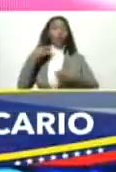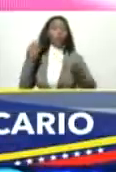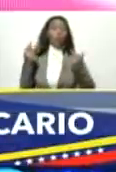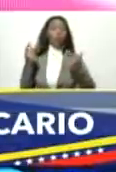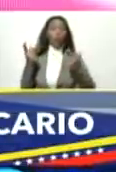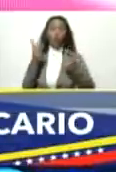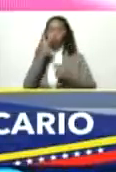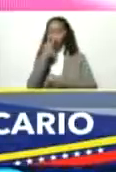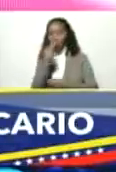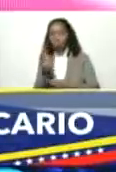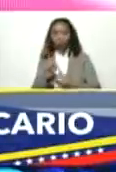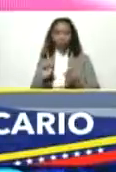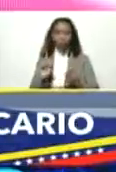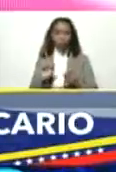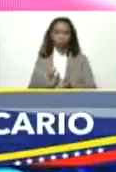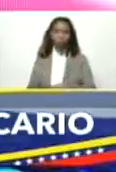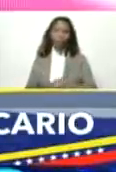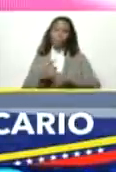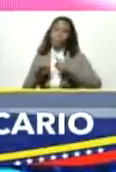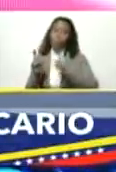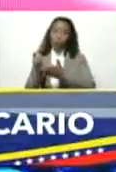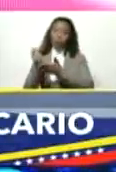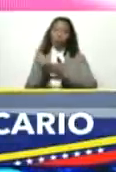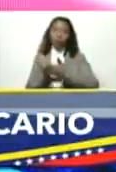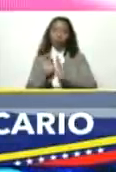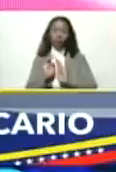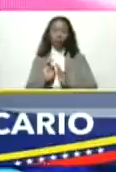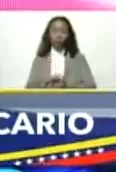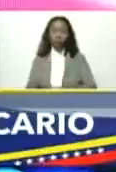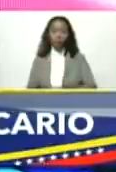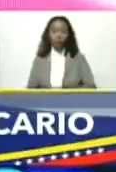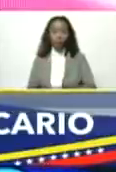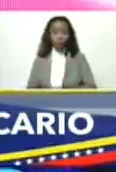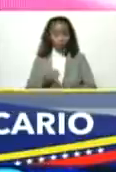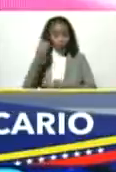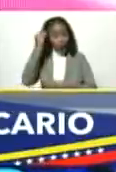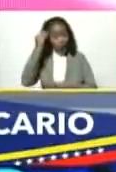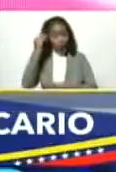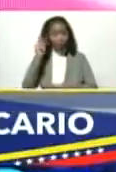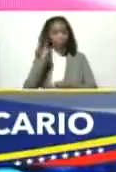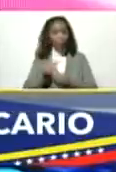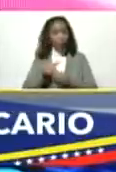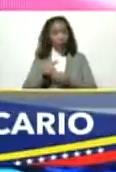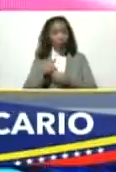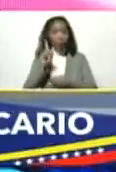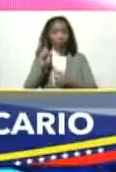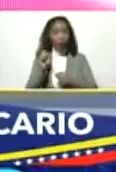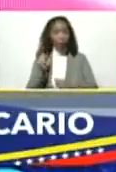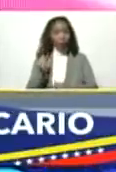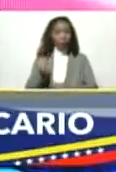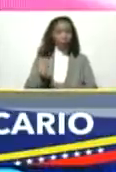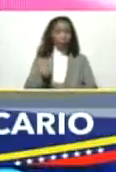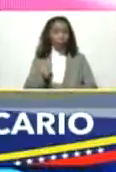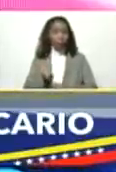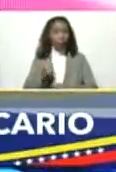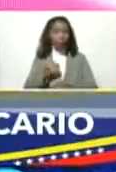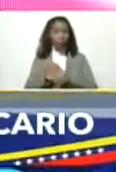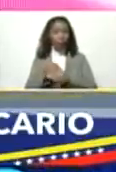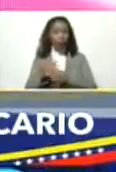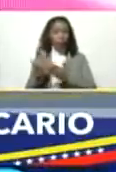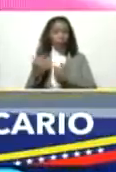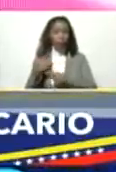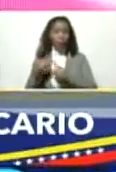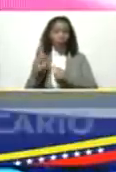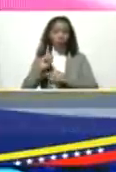pero ayuda pero ayuda se dan cuenta el petróleo entonces es una palanca que está ahí pero